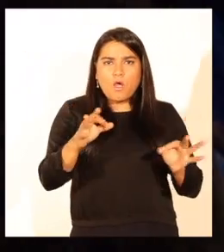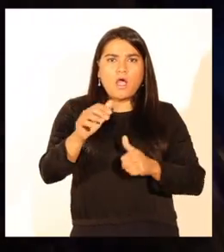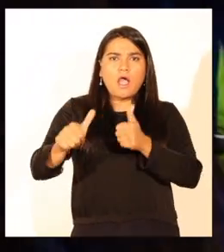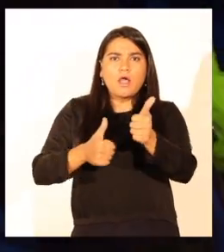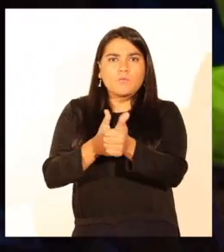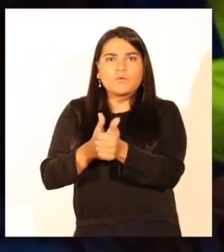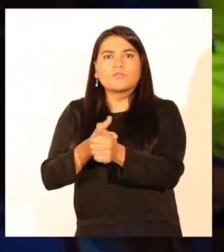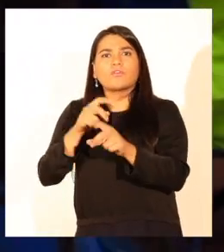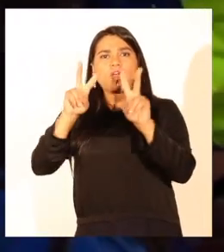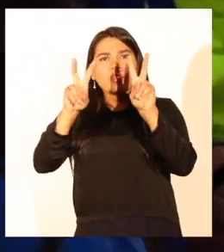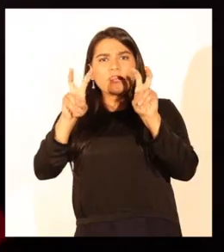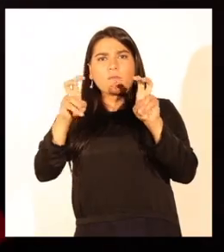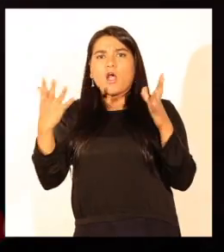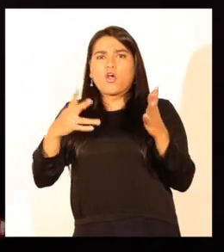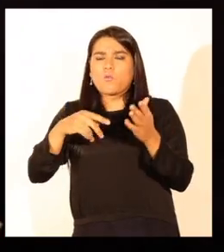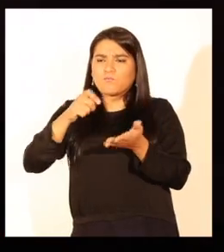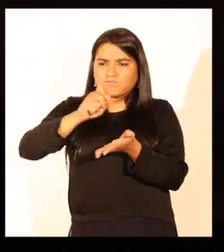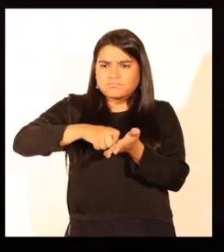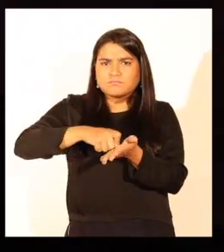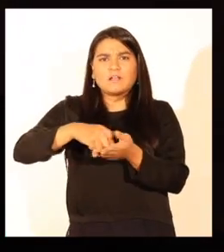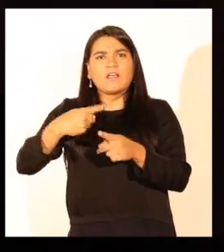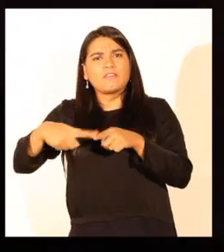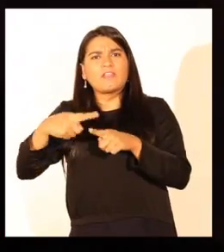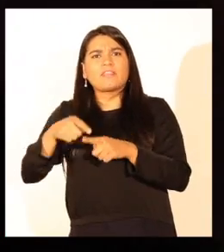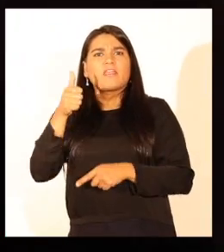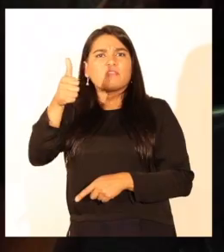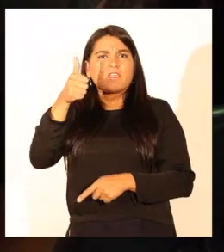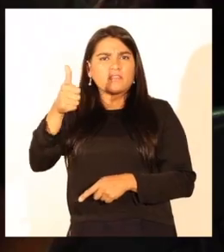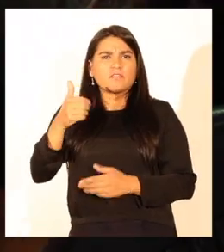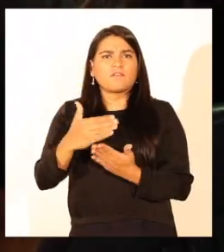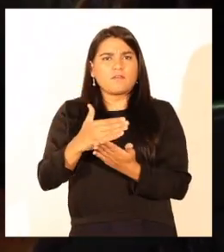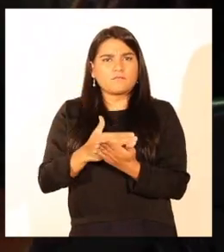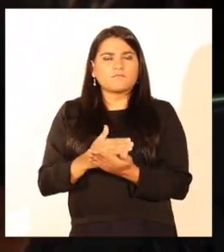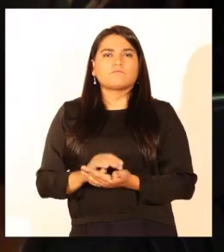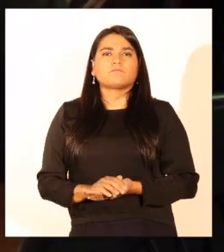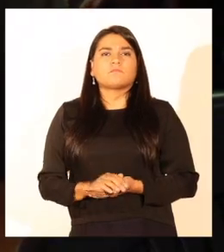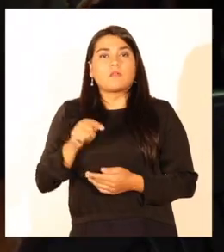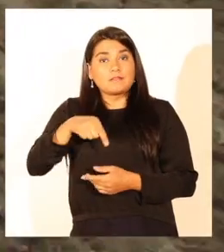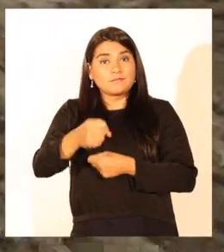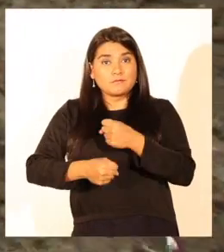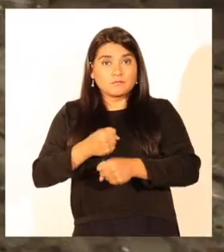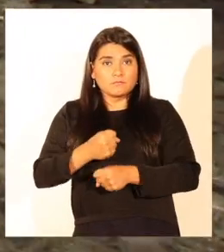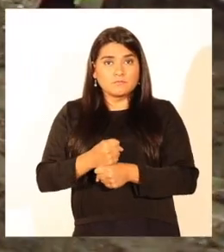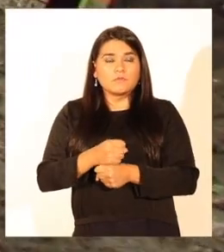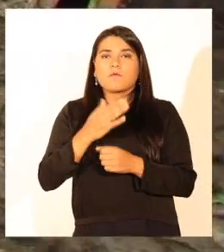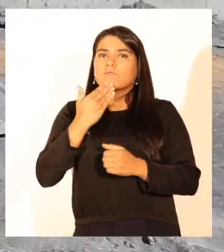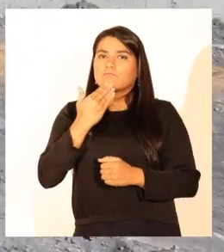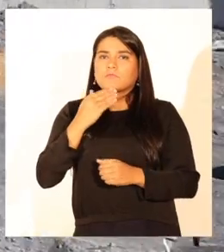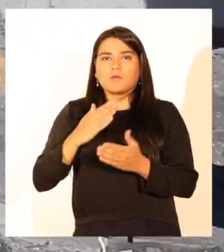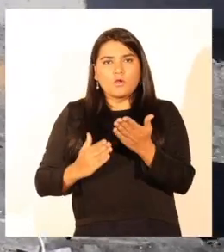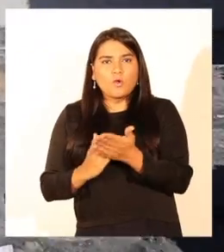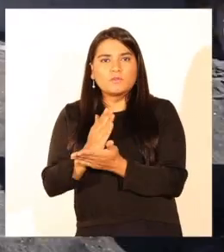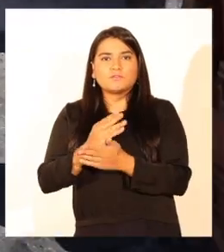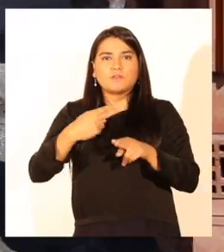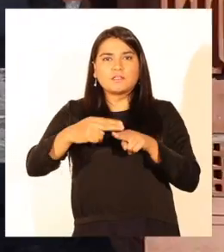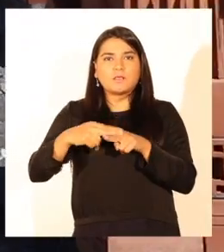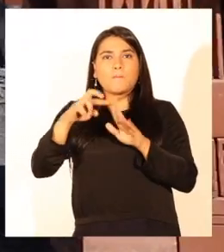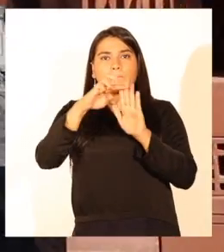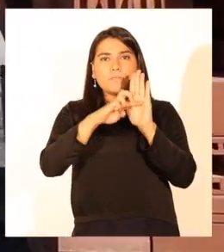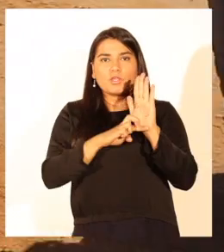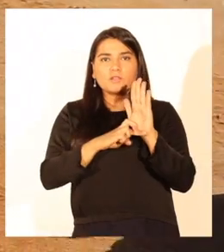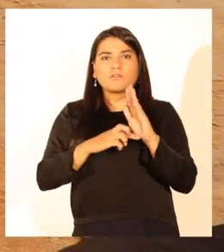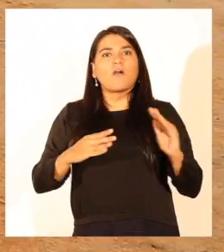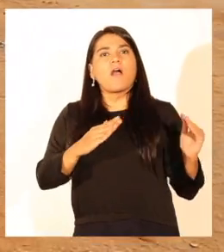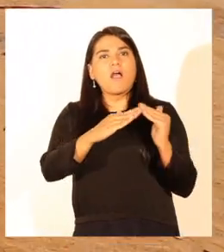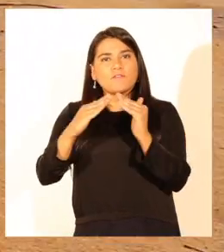en procesos de constitución y renovación de directivas. Durante este año, también comenzó la ejecución del proyecto